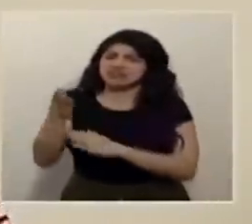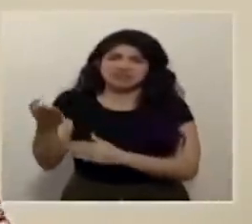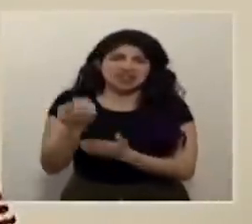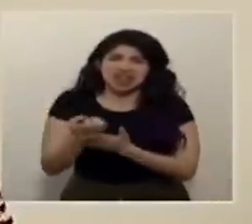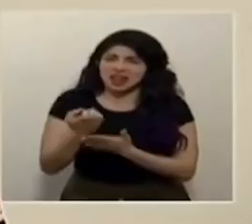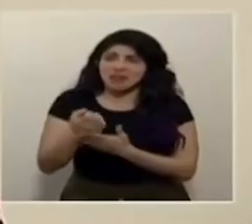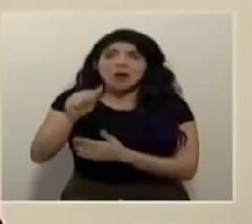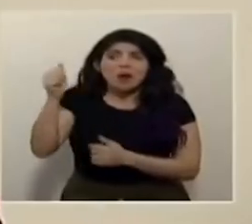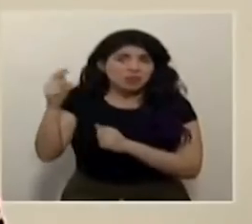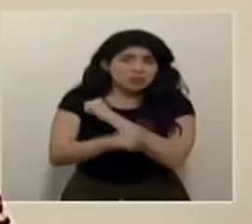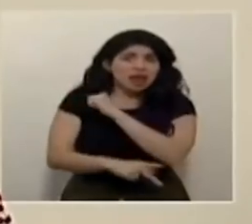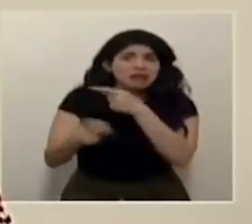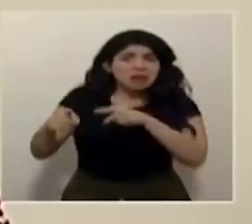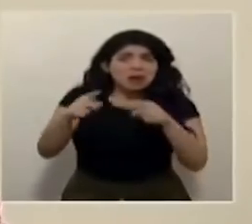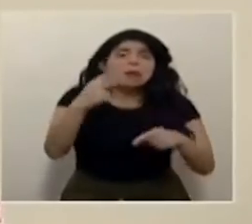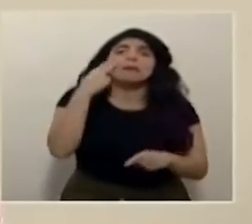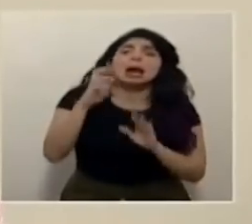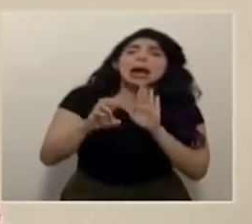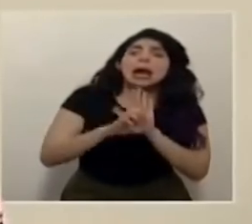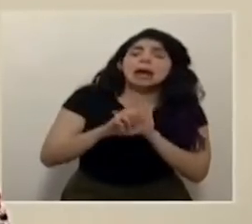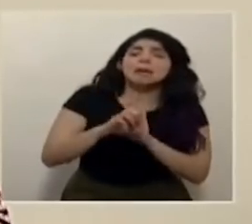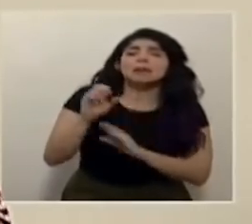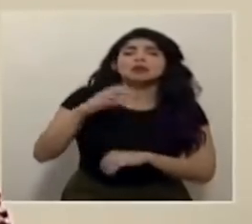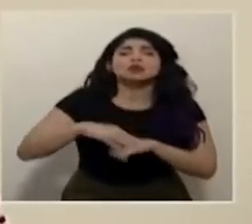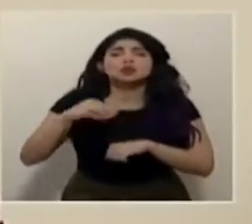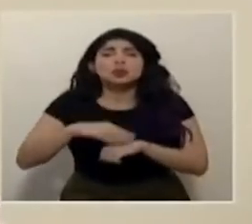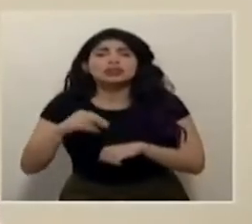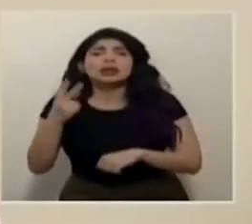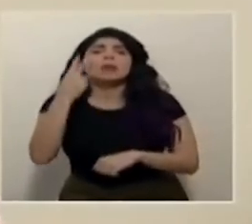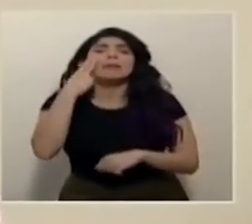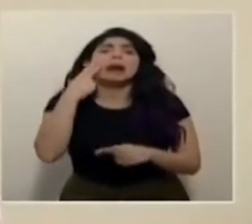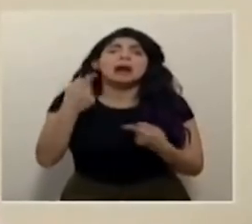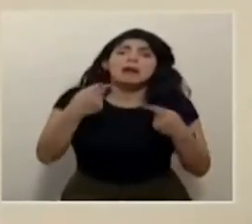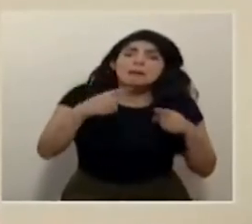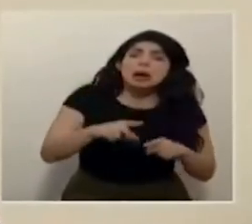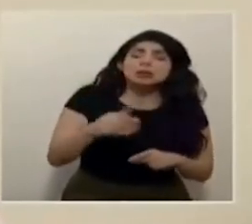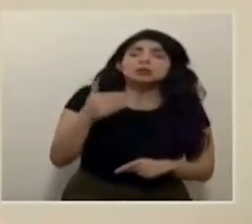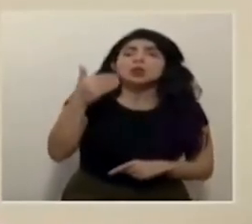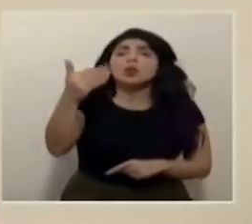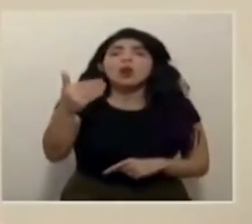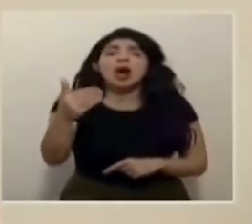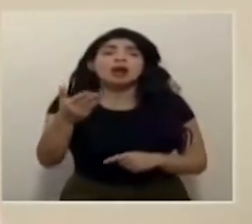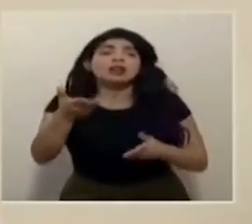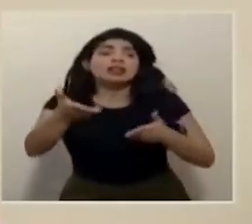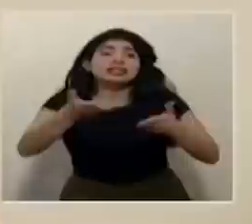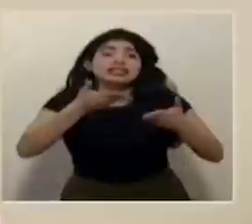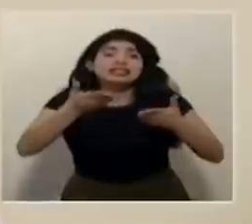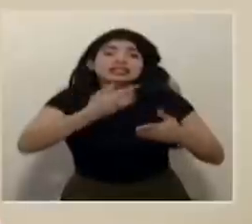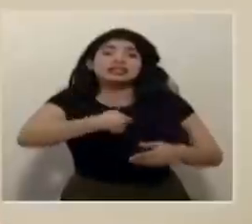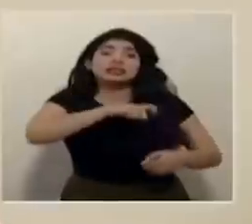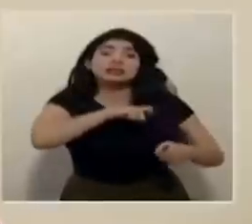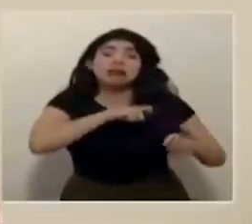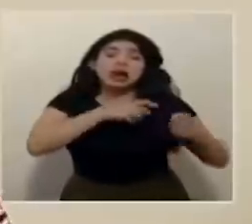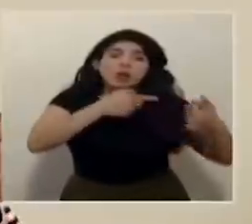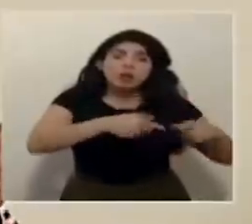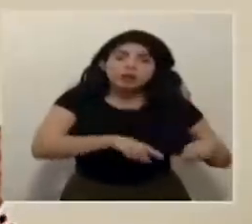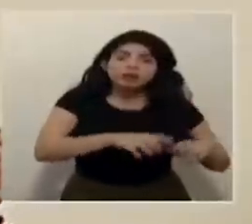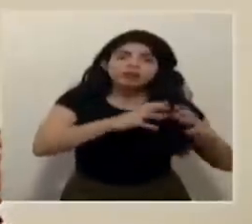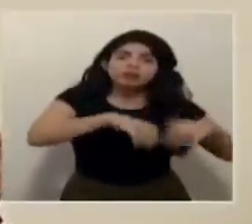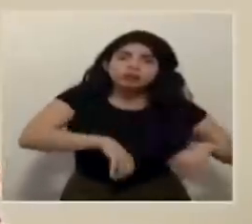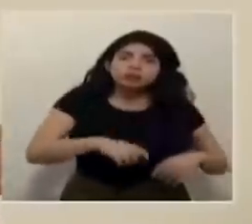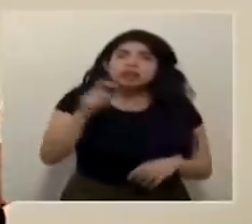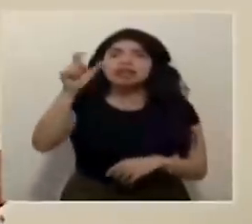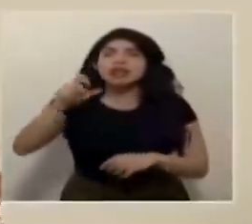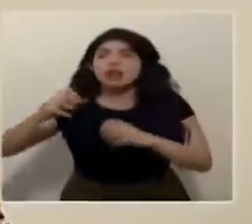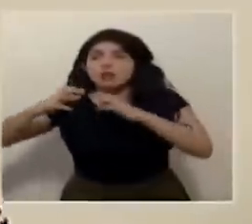visto en otros países. Vean el ejemplo de Suecia, vean el ejemplo de lo que ha pasado cuando hay colapso de los servicios en España, en Italia, no hay actividad